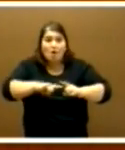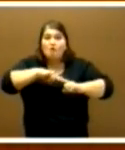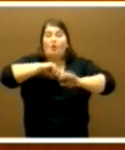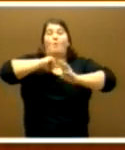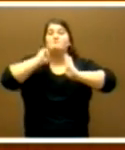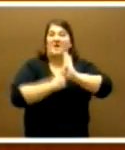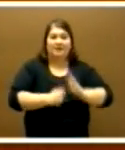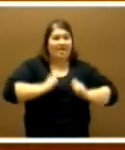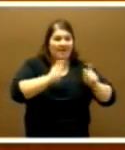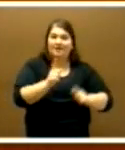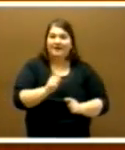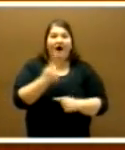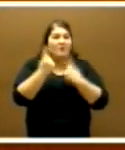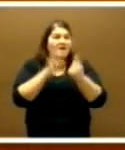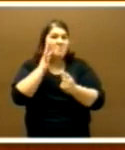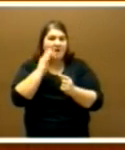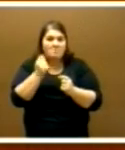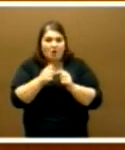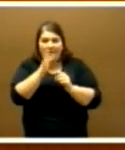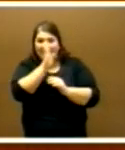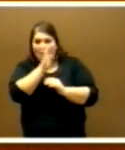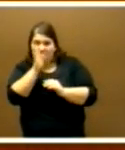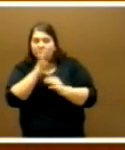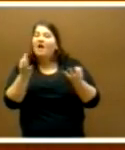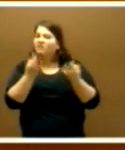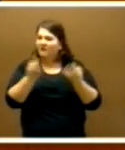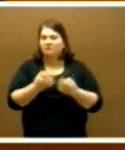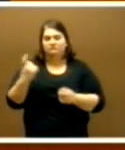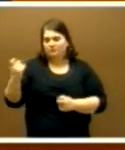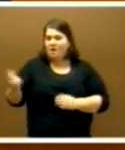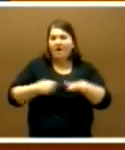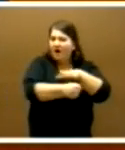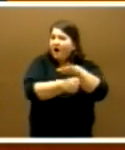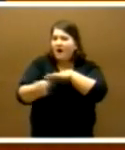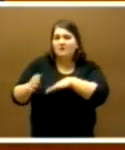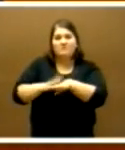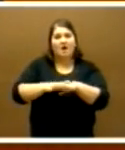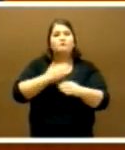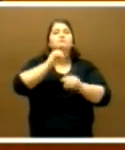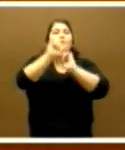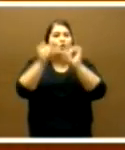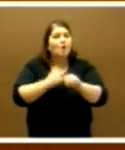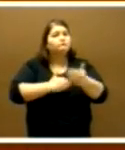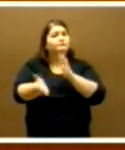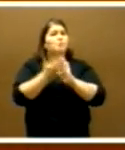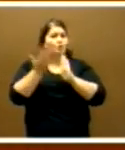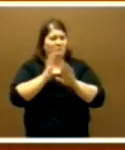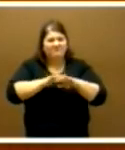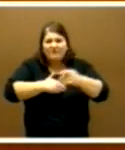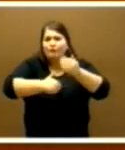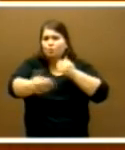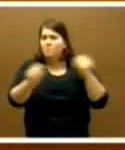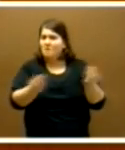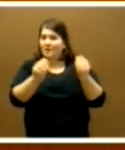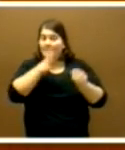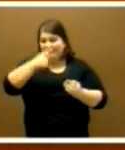mucho talento escondido y las necesitamos para la reforma del modelo productivo, las necesitamos para el futuro, porque sabemos que las